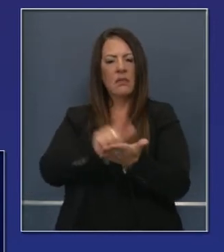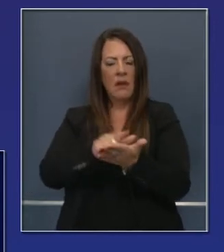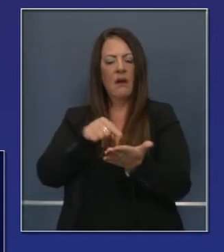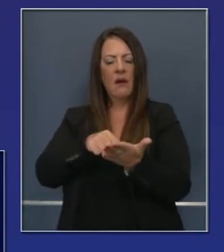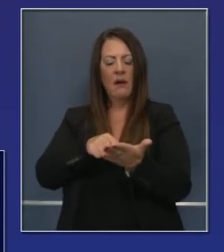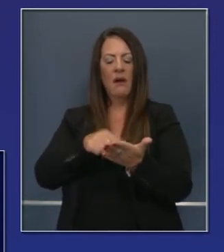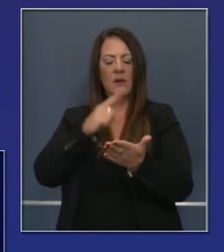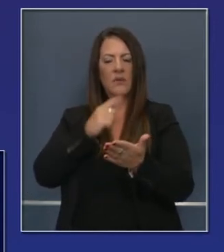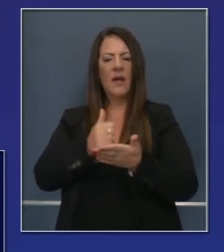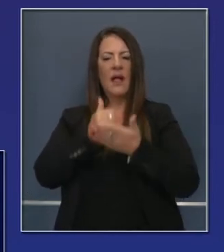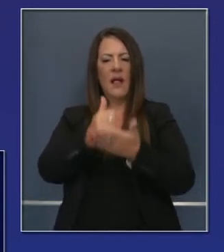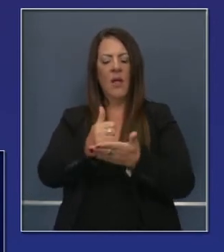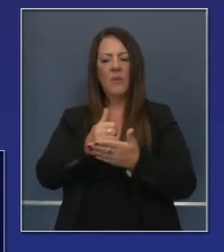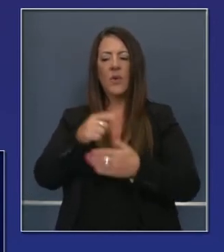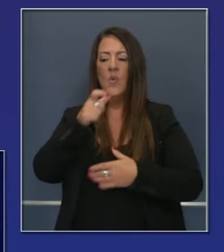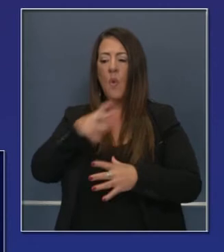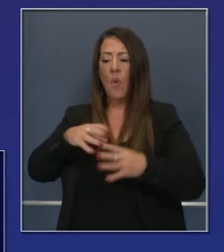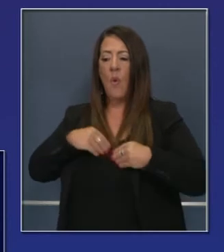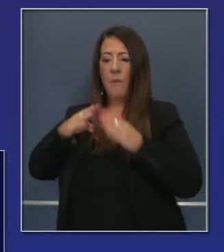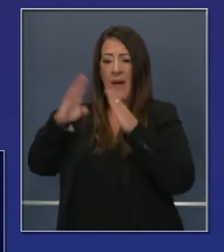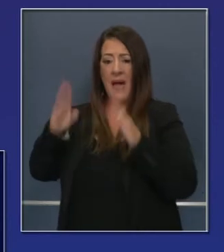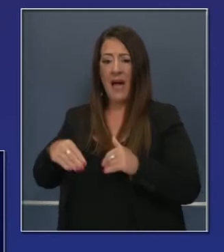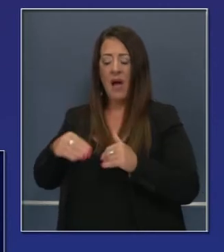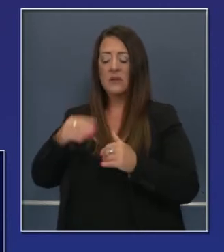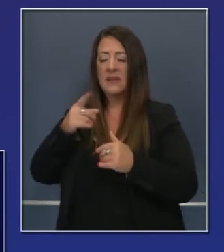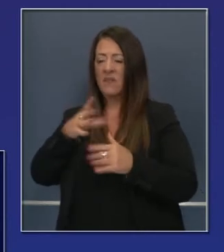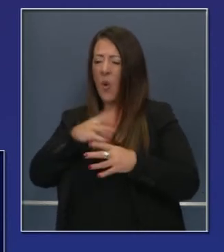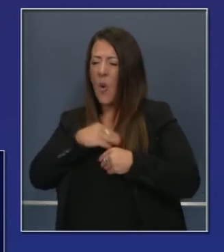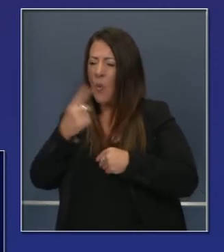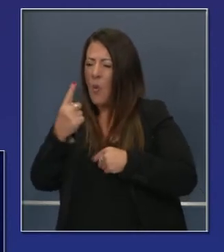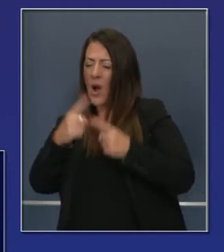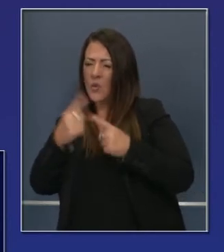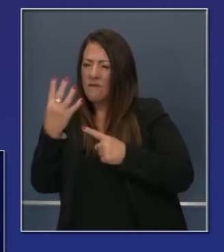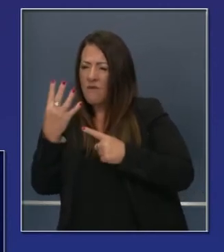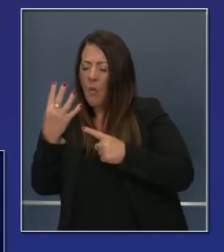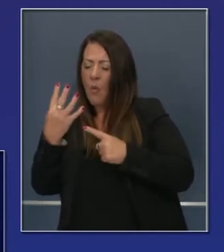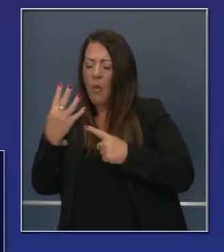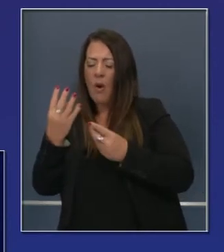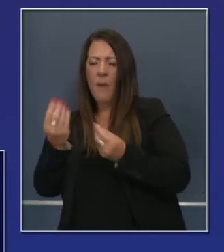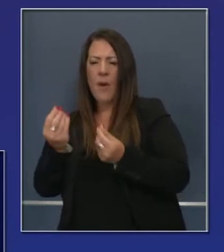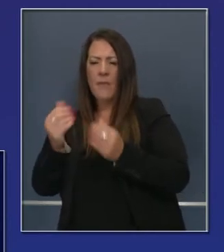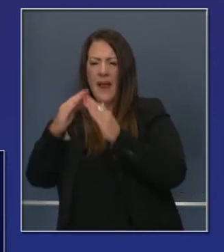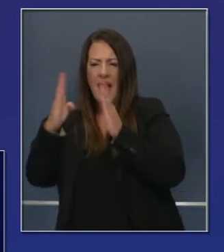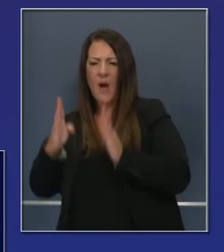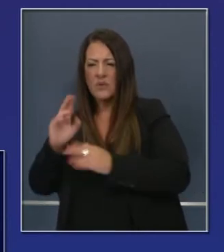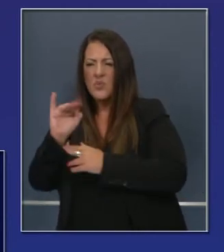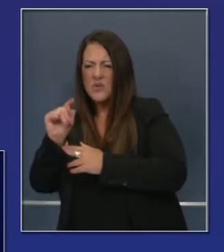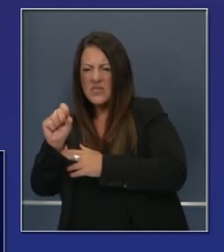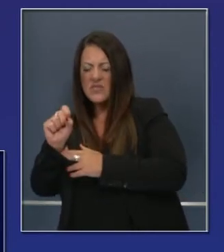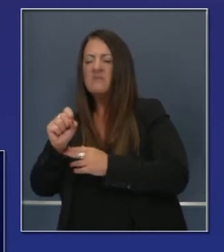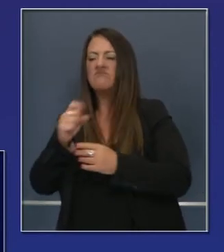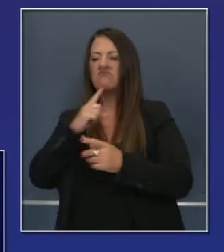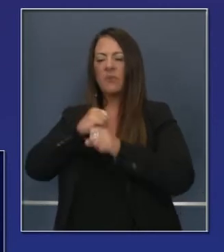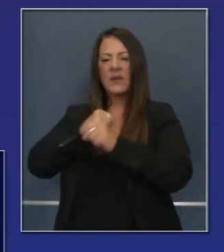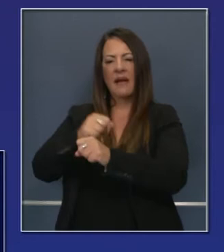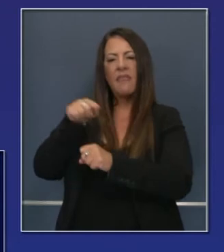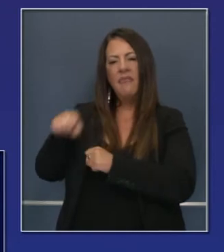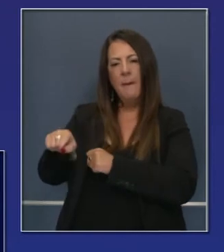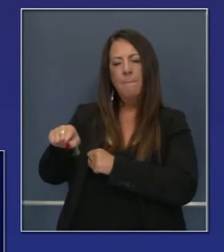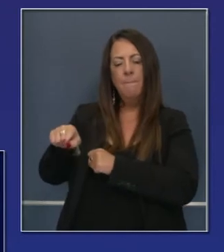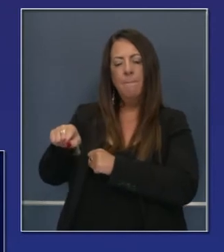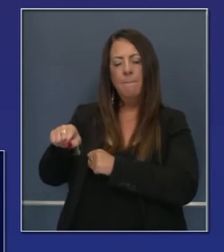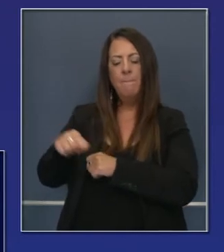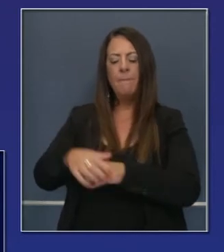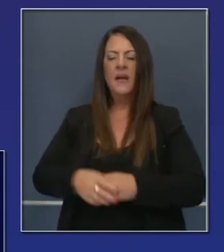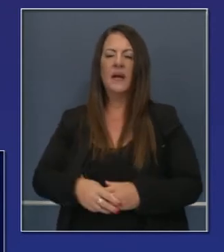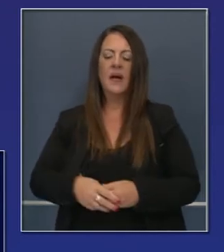para expandir esta lista de derechos para los dueños de hogares y para los inquilenos, para expandir